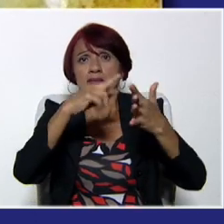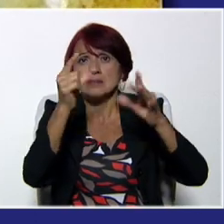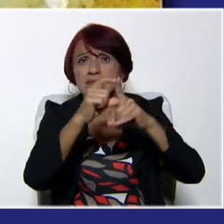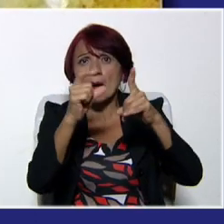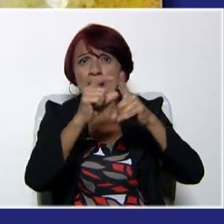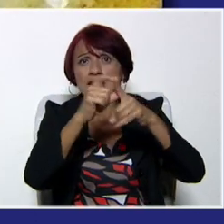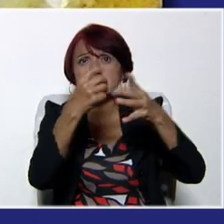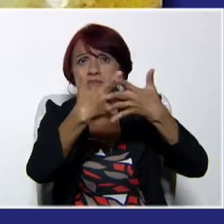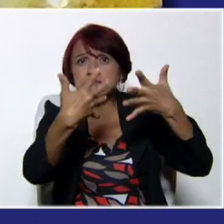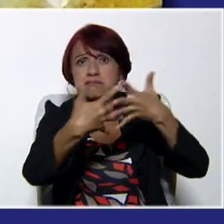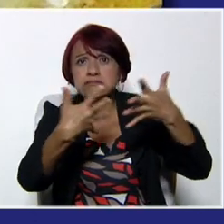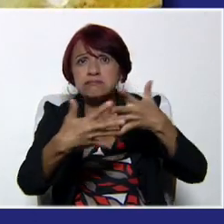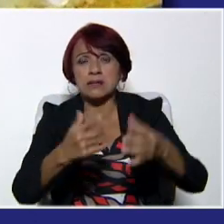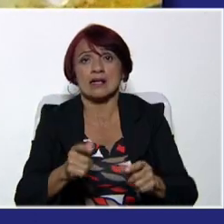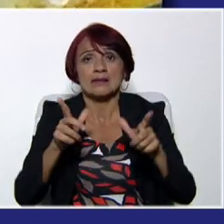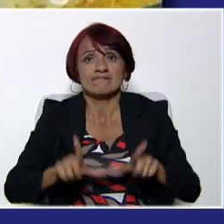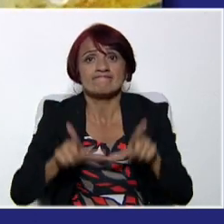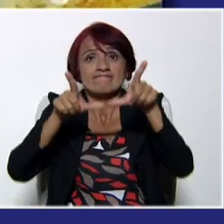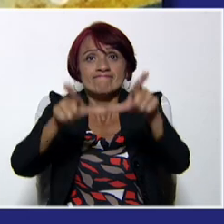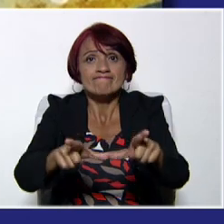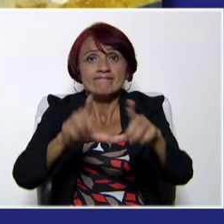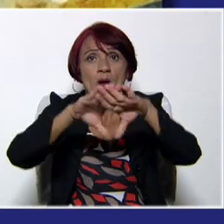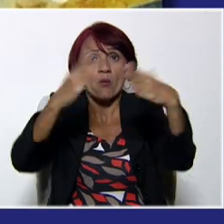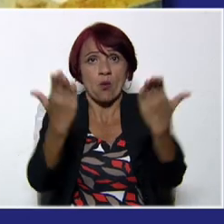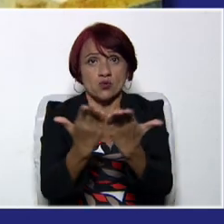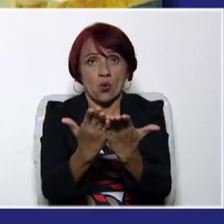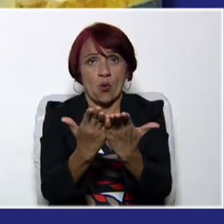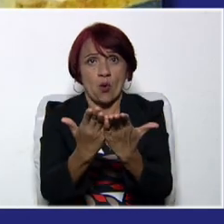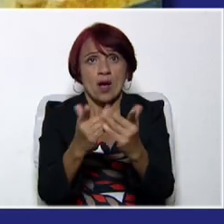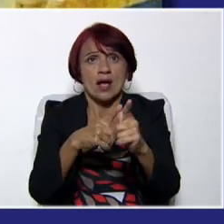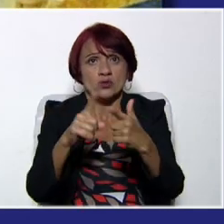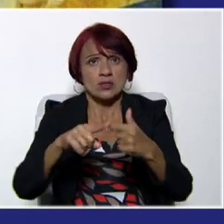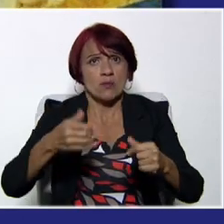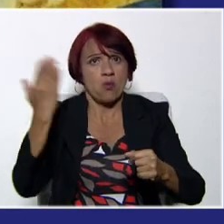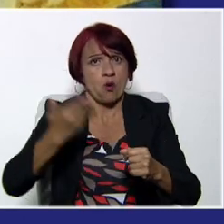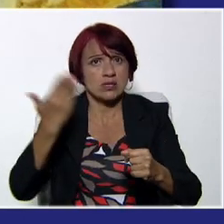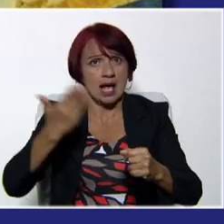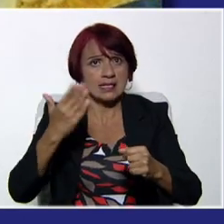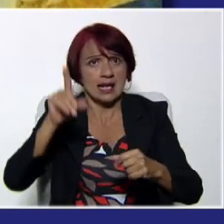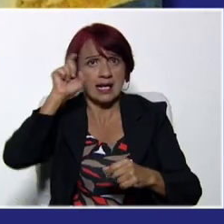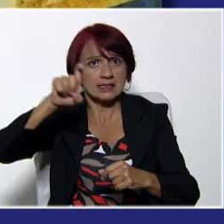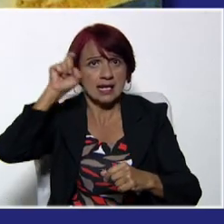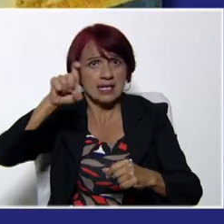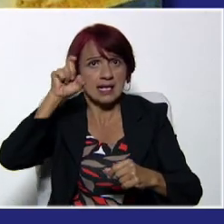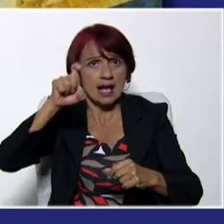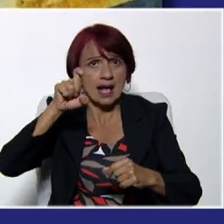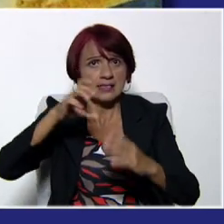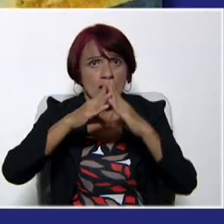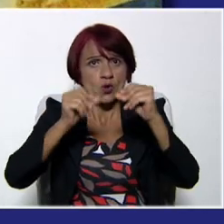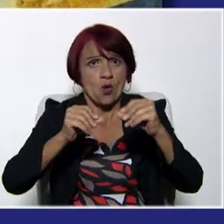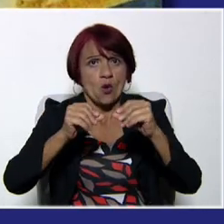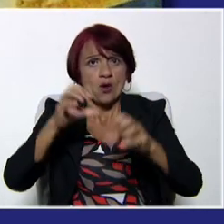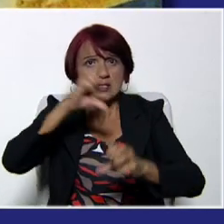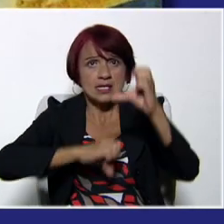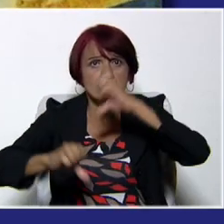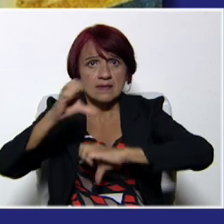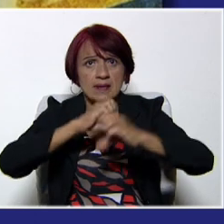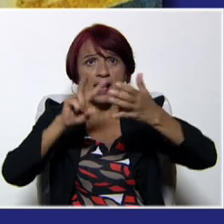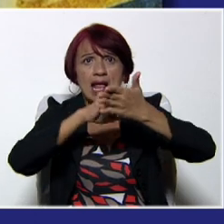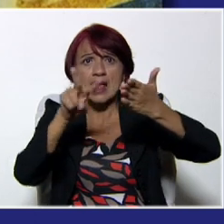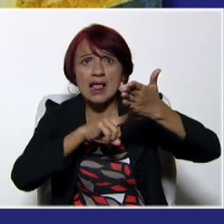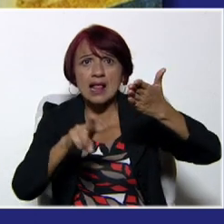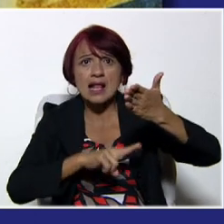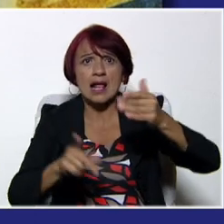hoy el reconocimiento mundial. Creo urgente el fomento de la enseñanza literaria y científica. La